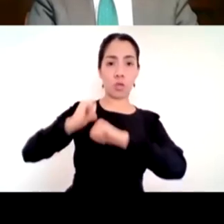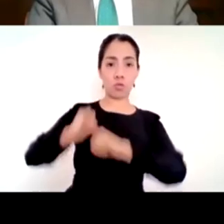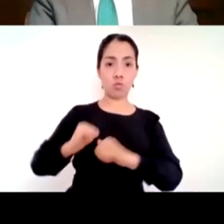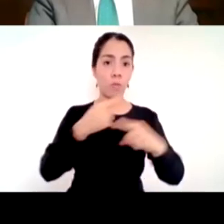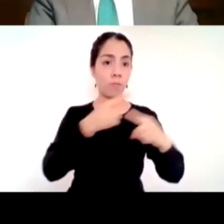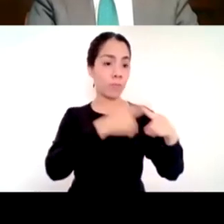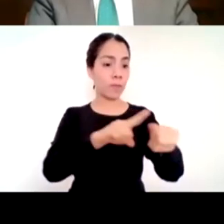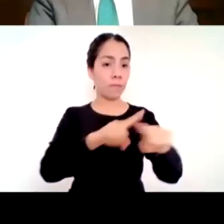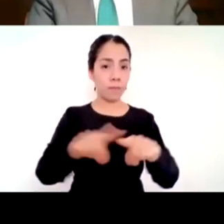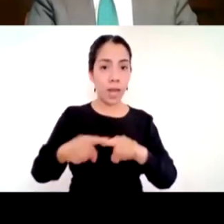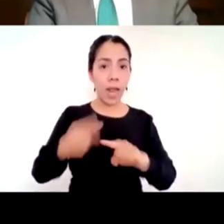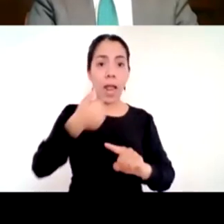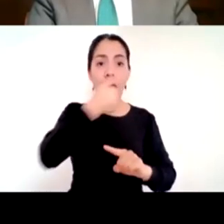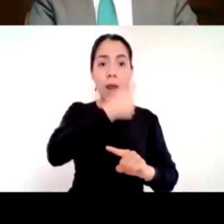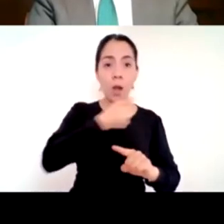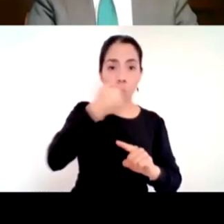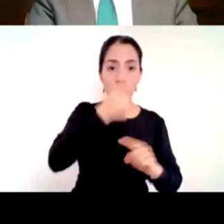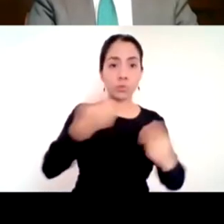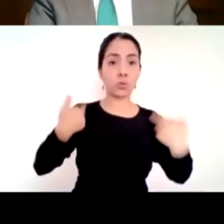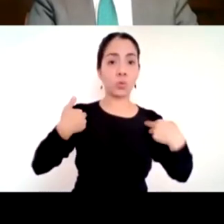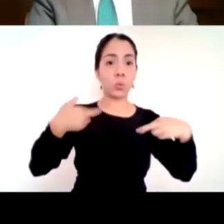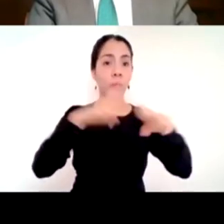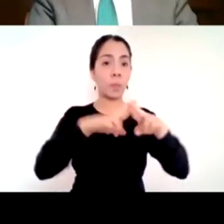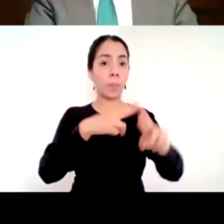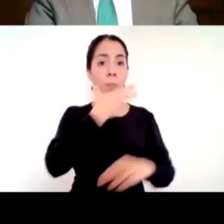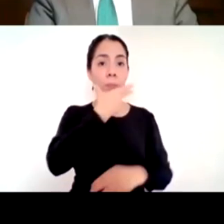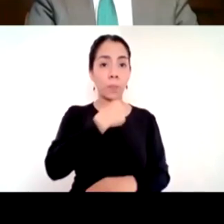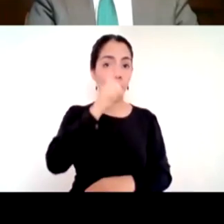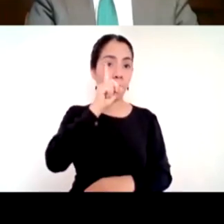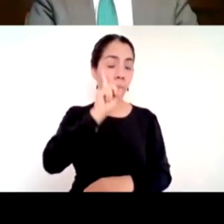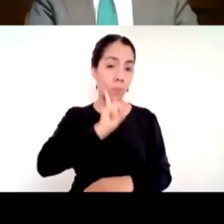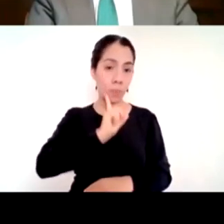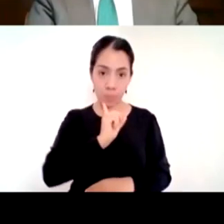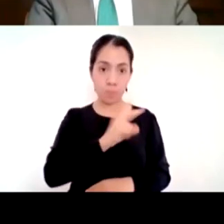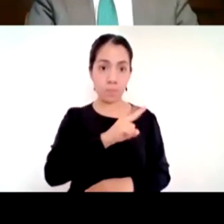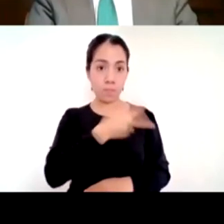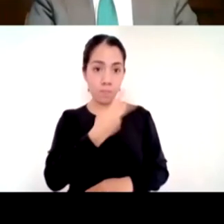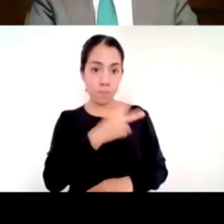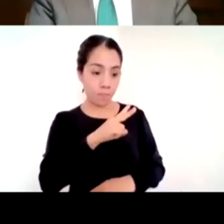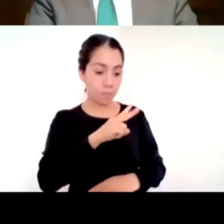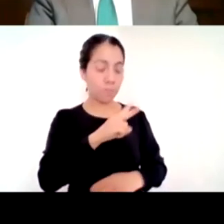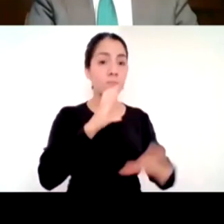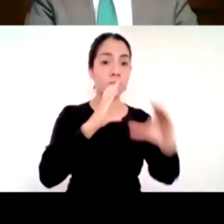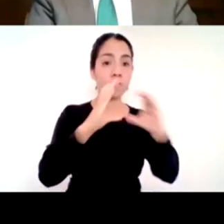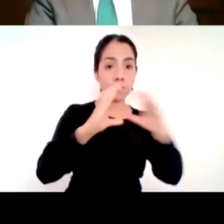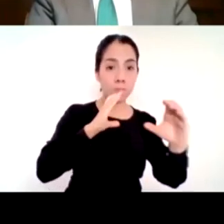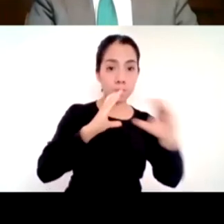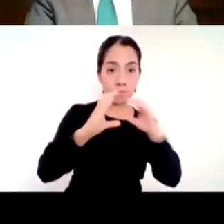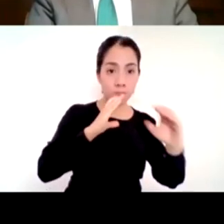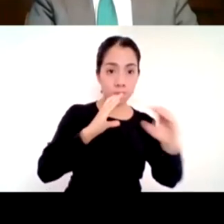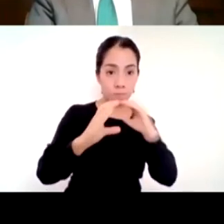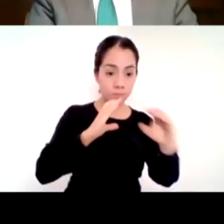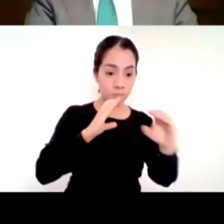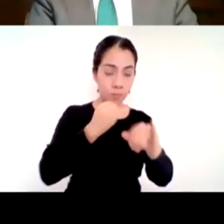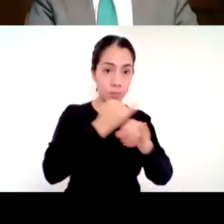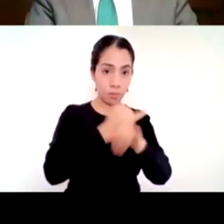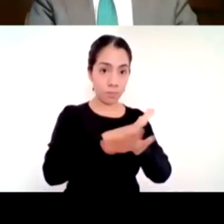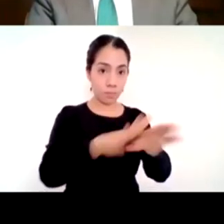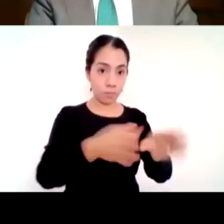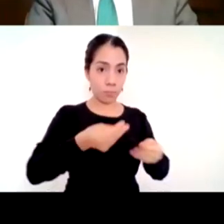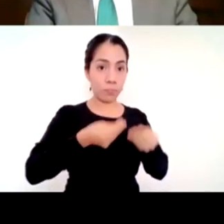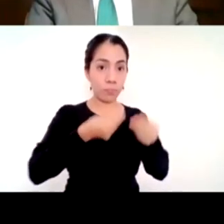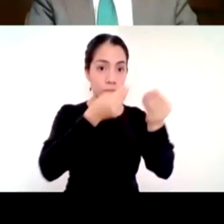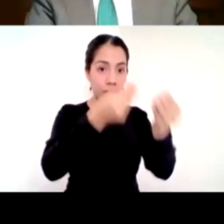estudiantes y maestras y maestros. Por el otro lado, desarrollar los contenidos en lo que se acabó